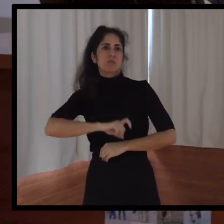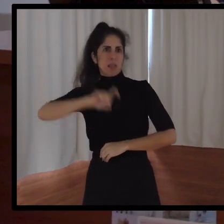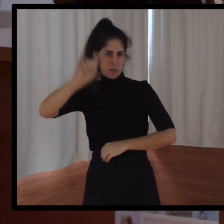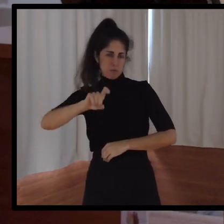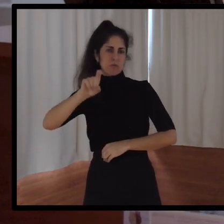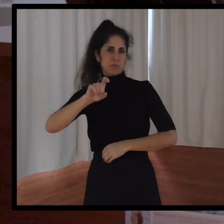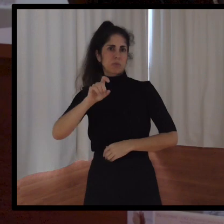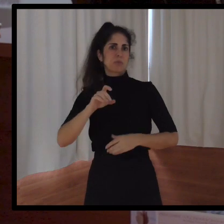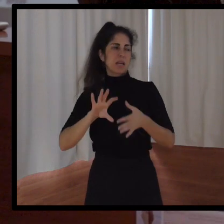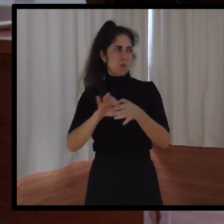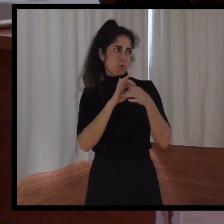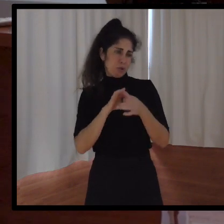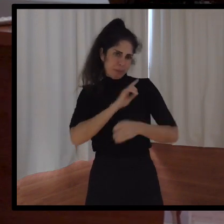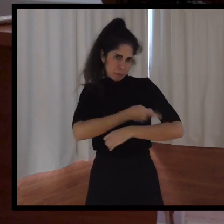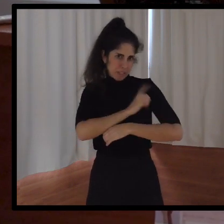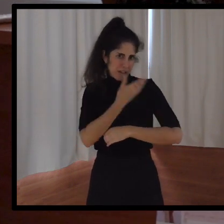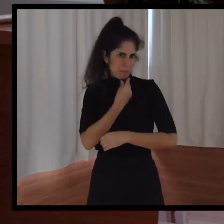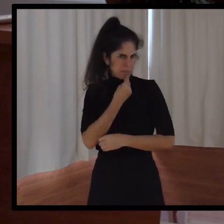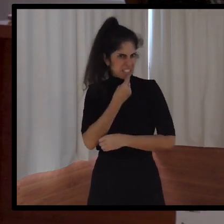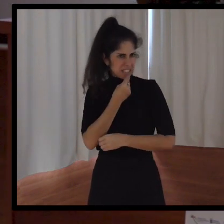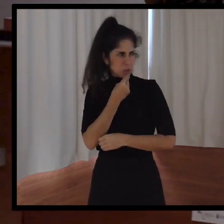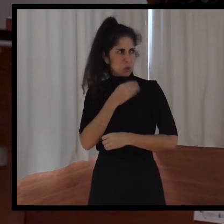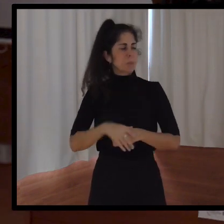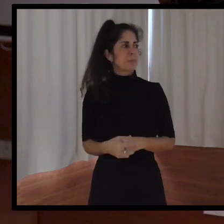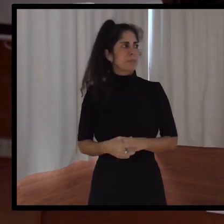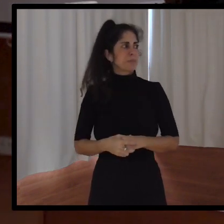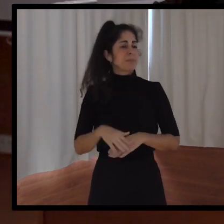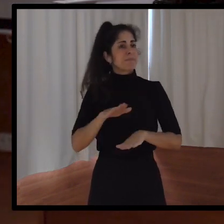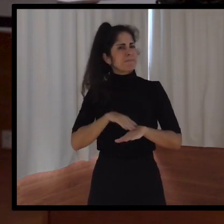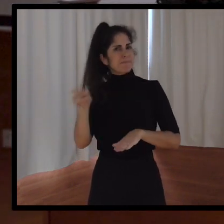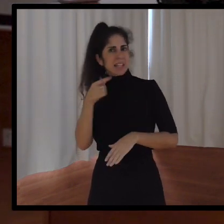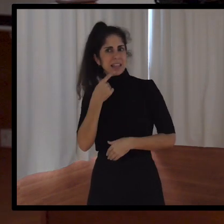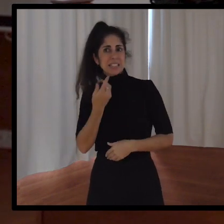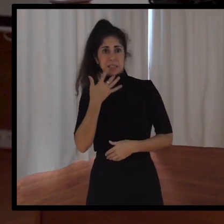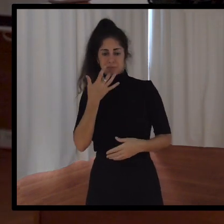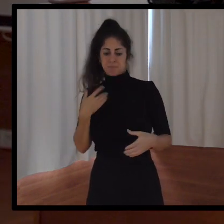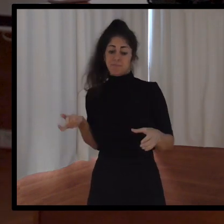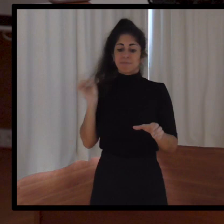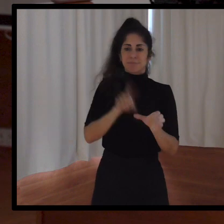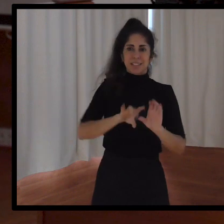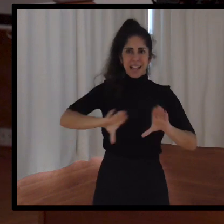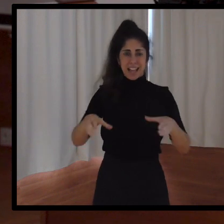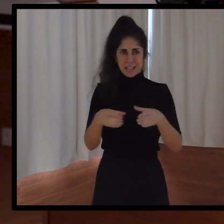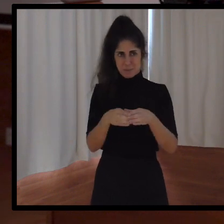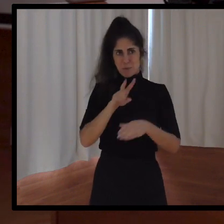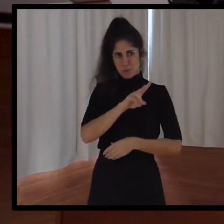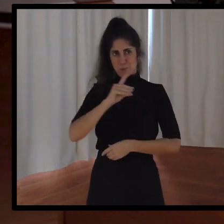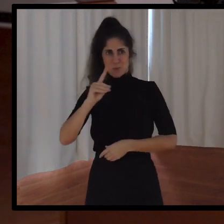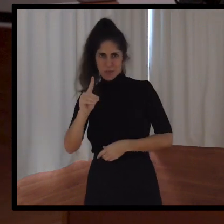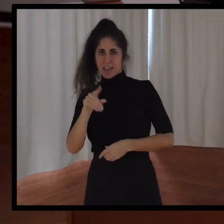Para él, estar en la Unión Deportiva de Las Palmas comenta que es algo maravilloso y mucho más que un sentimiento, pero eso ahora se lo